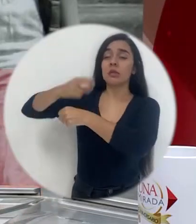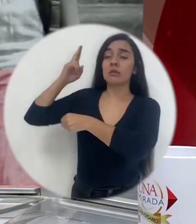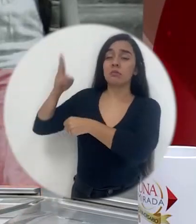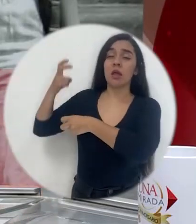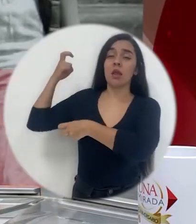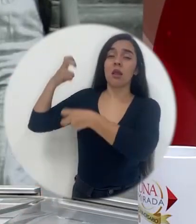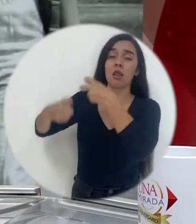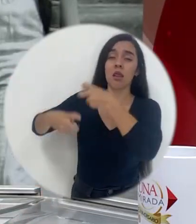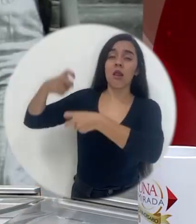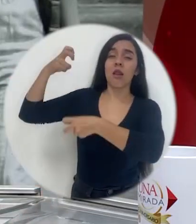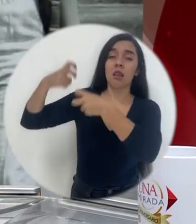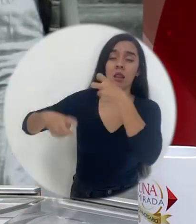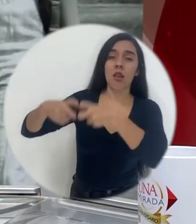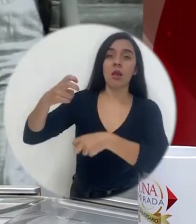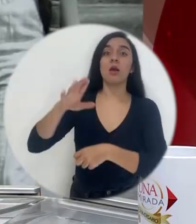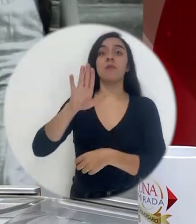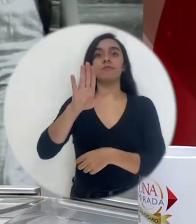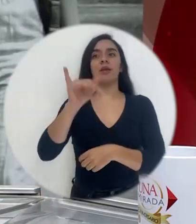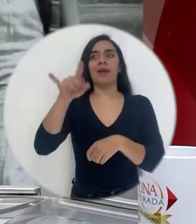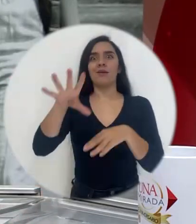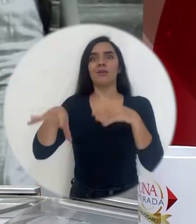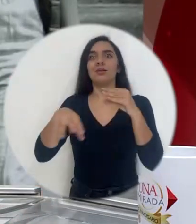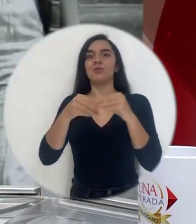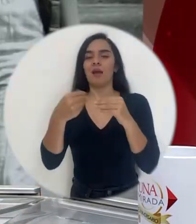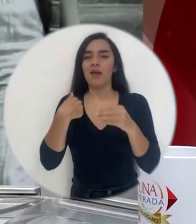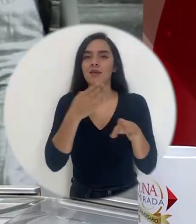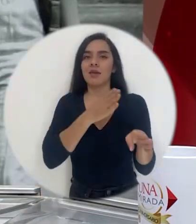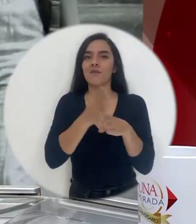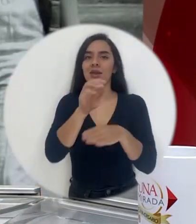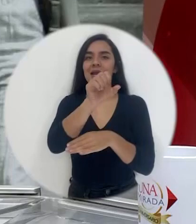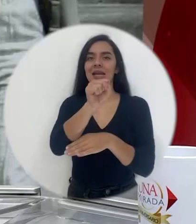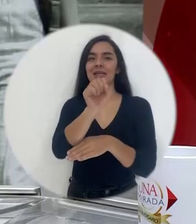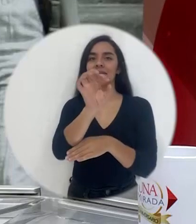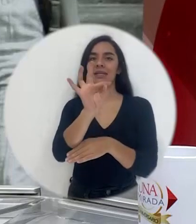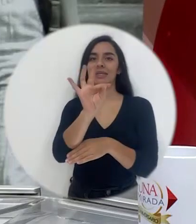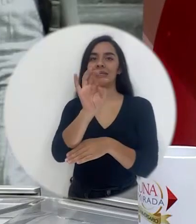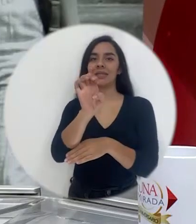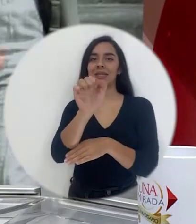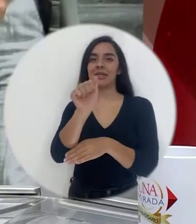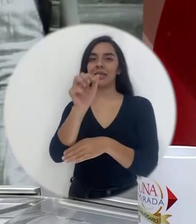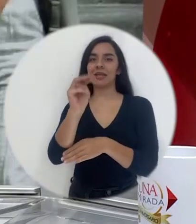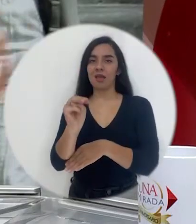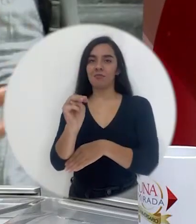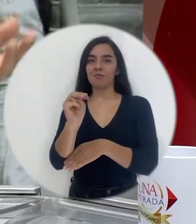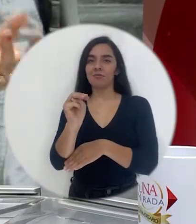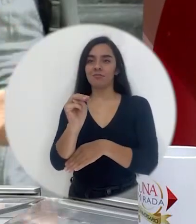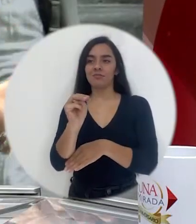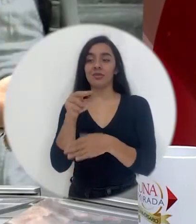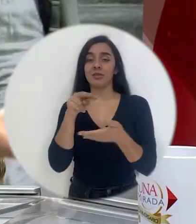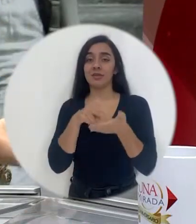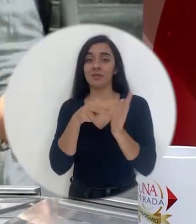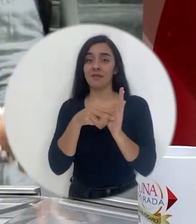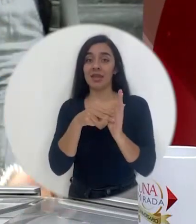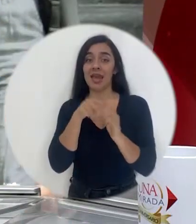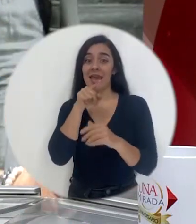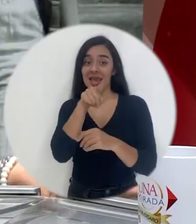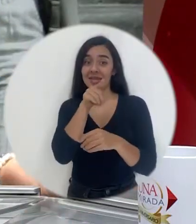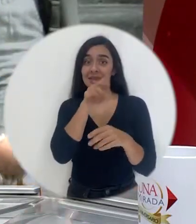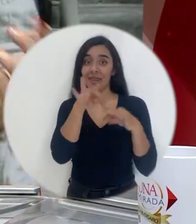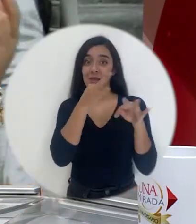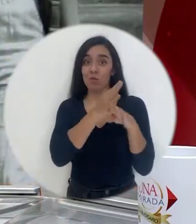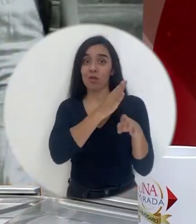sino que ahora están las llamadas carreras STEM, ¿verdad? Y que involucran que la gente le tienen que gustar las